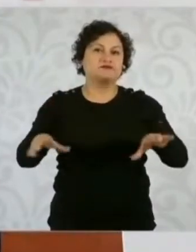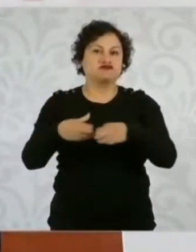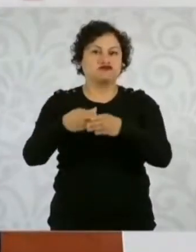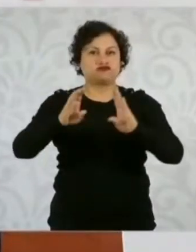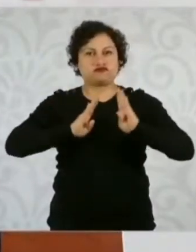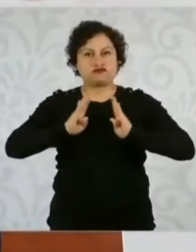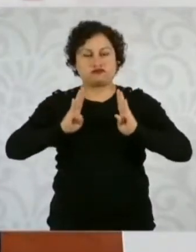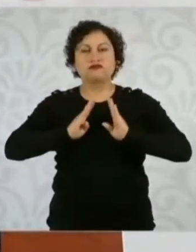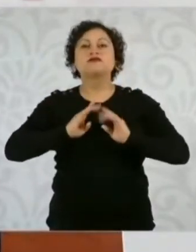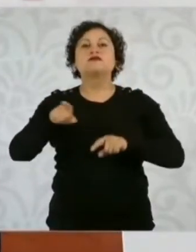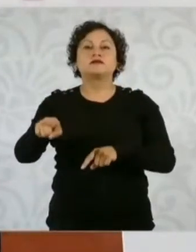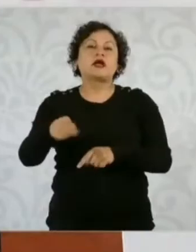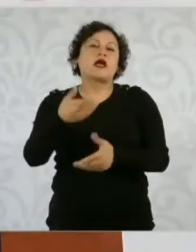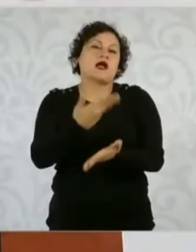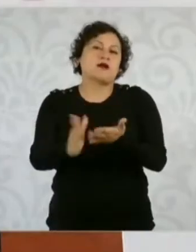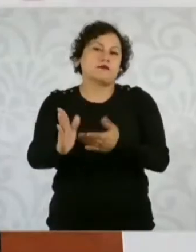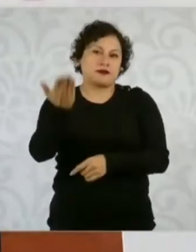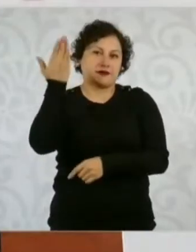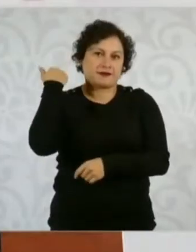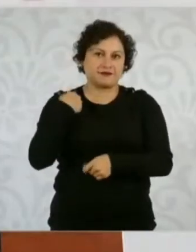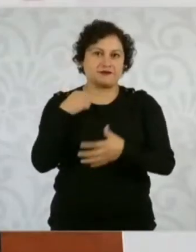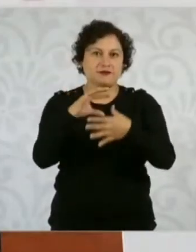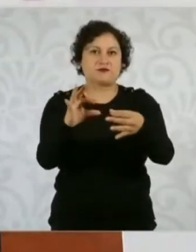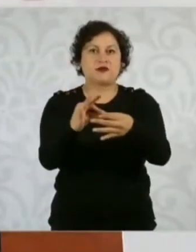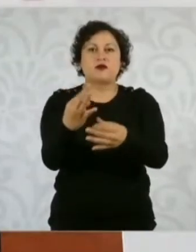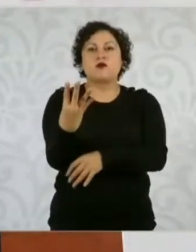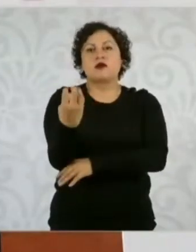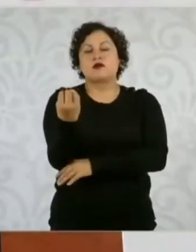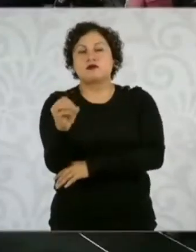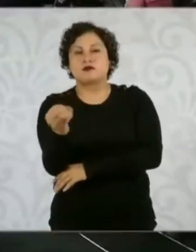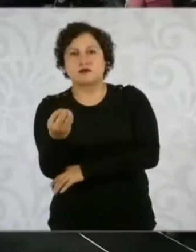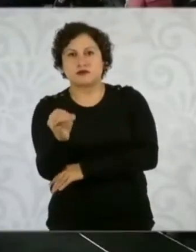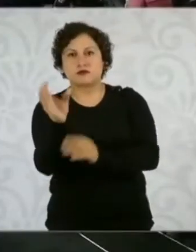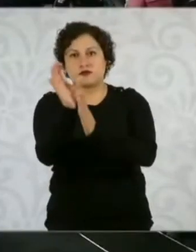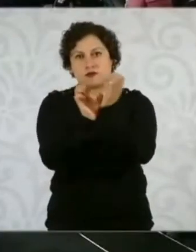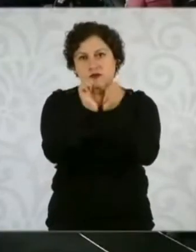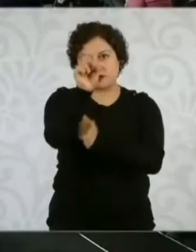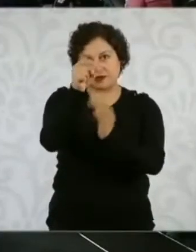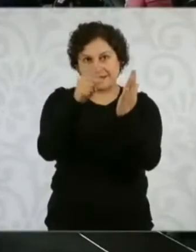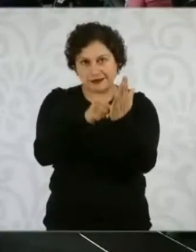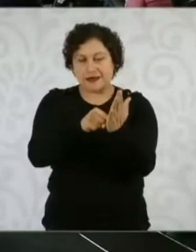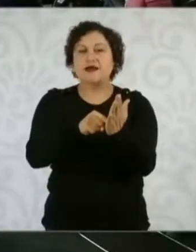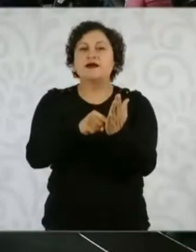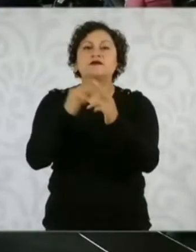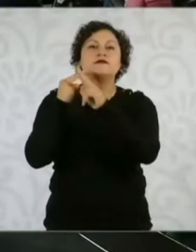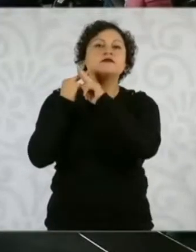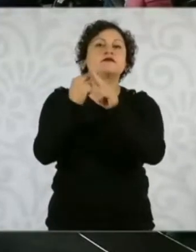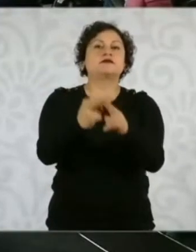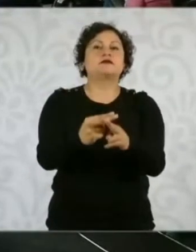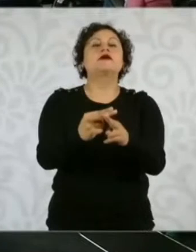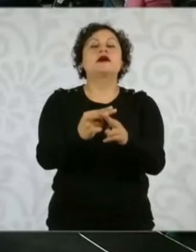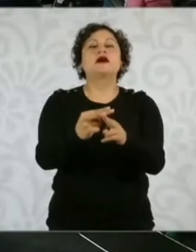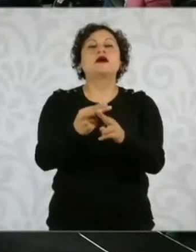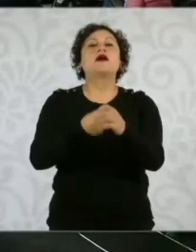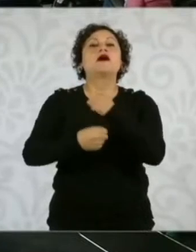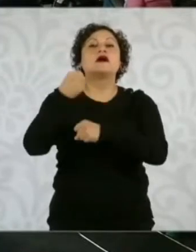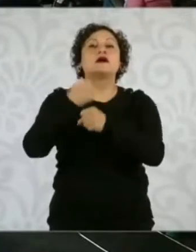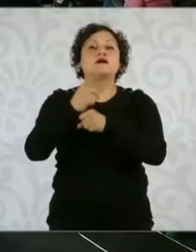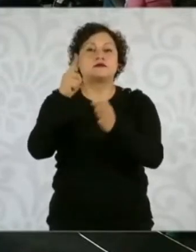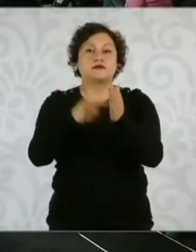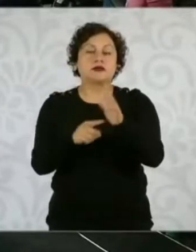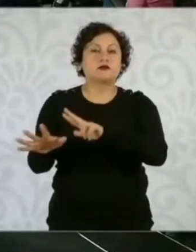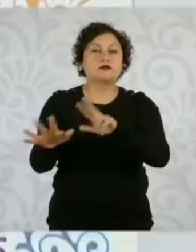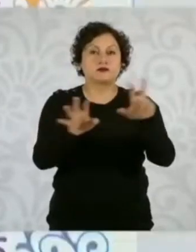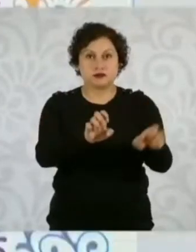de octubre, como explicamos, es el aniversario de la Constitución de 1824, ahí lo celebramos.